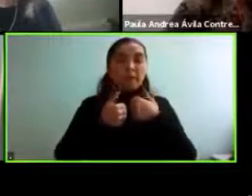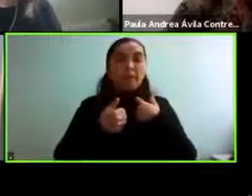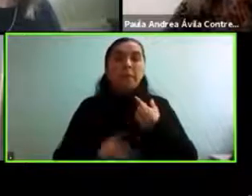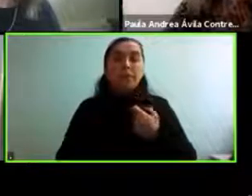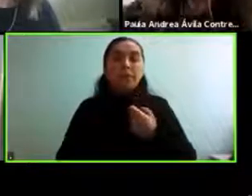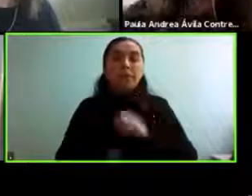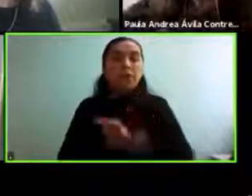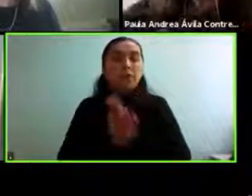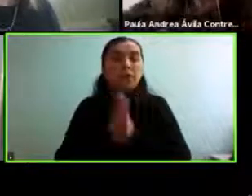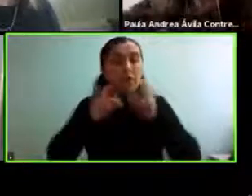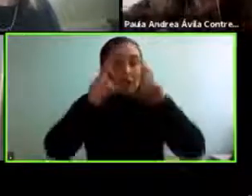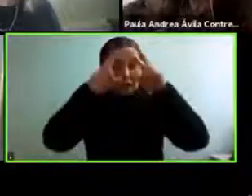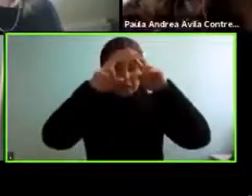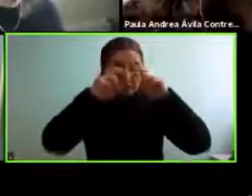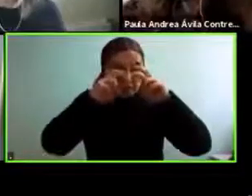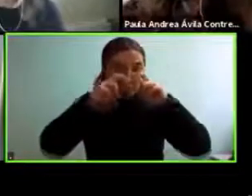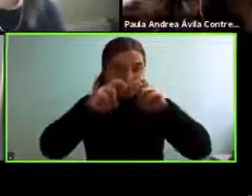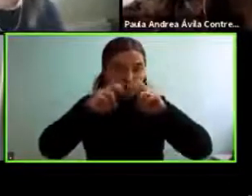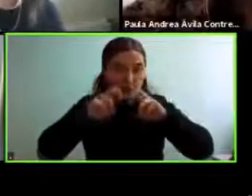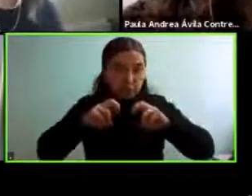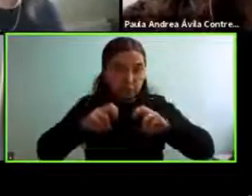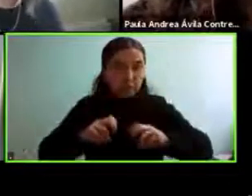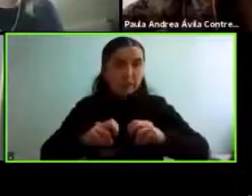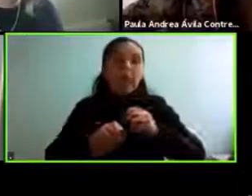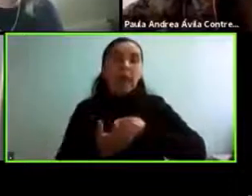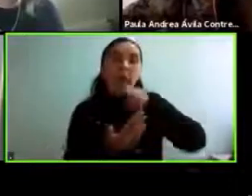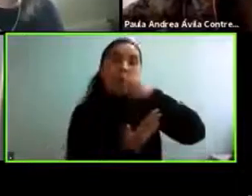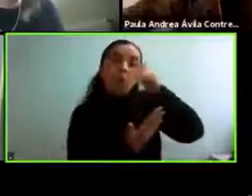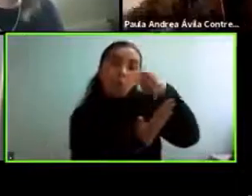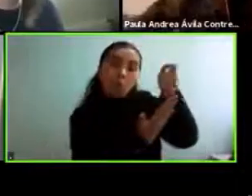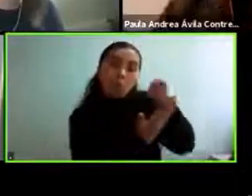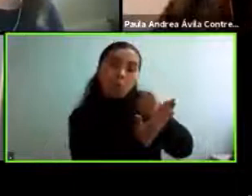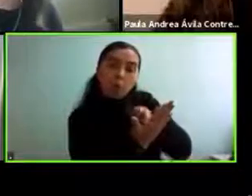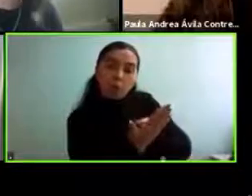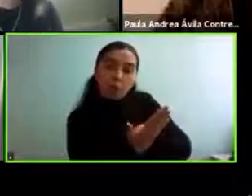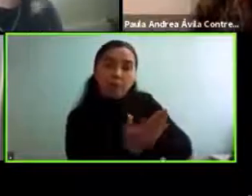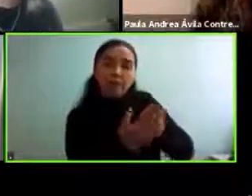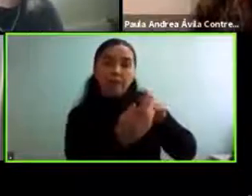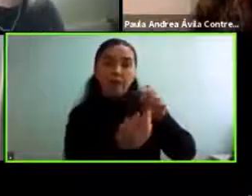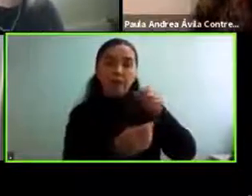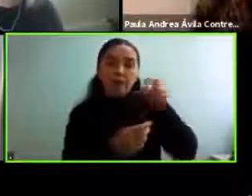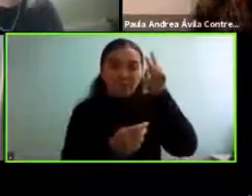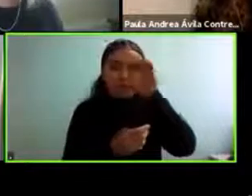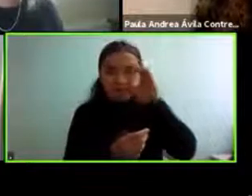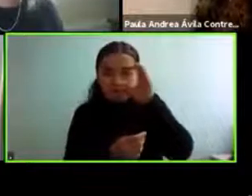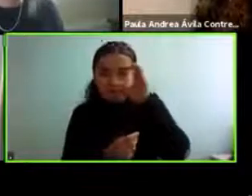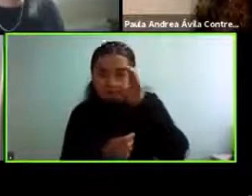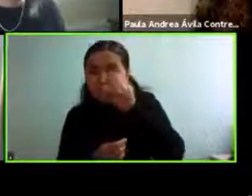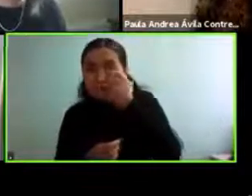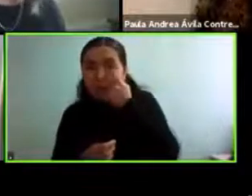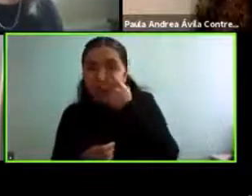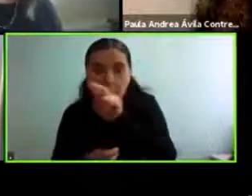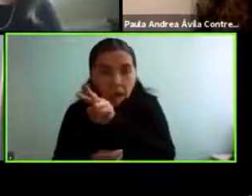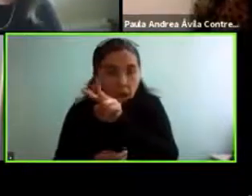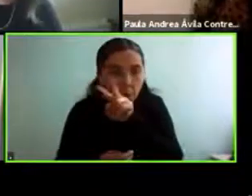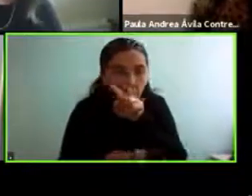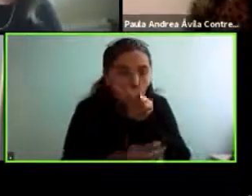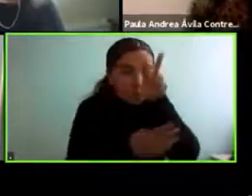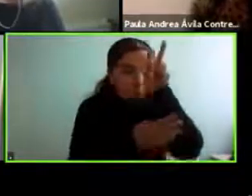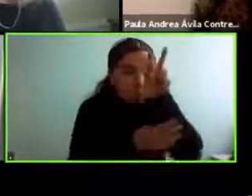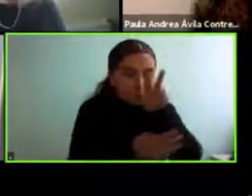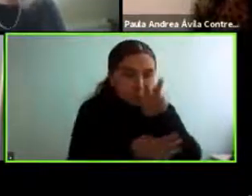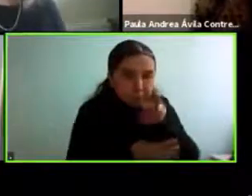investigaciones las encuestas ¿no? los sondeos que se han hecho en esta etapa de pandemia